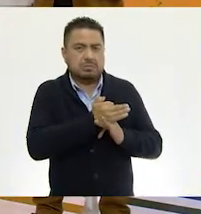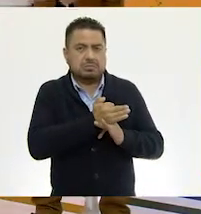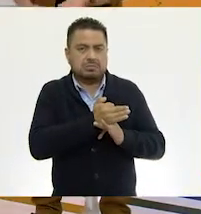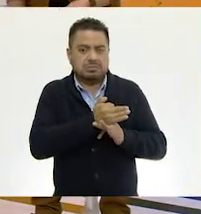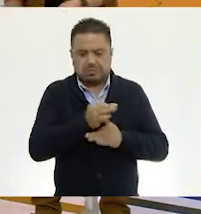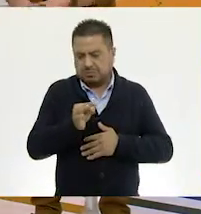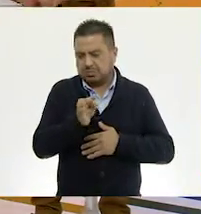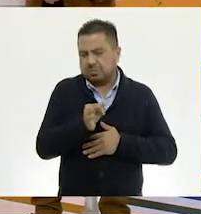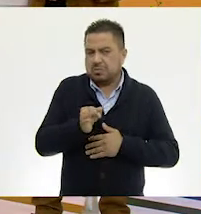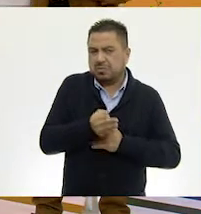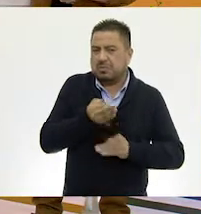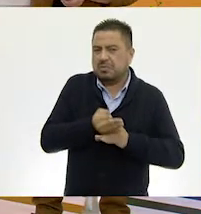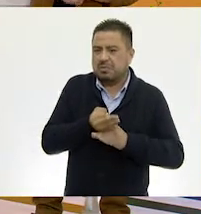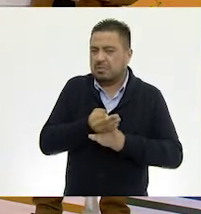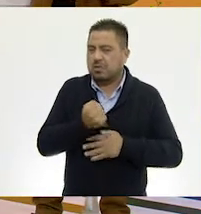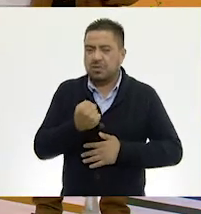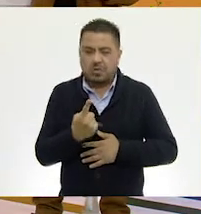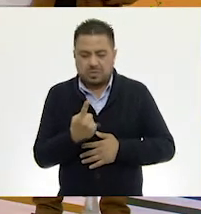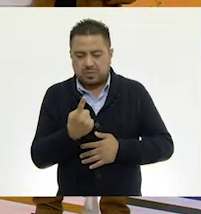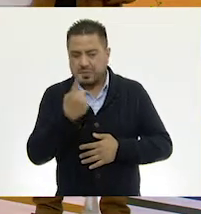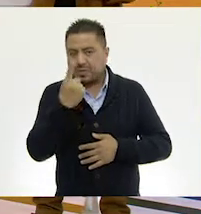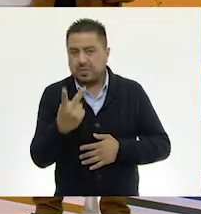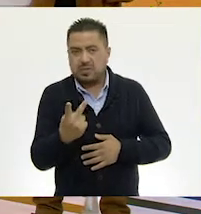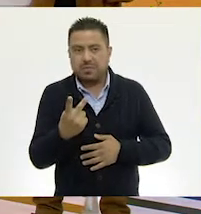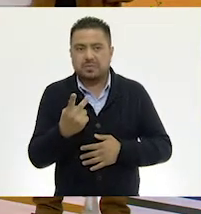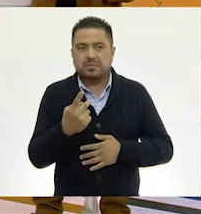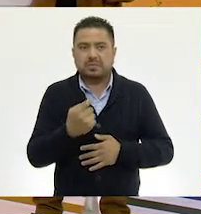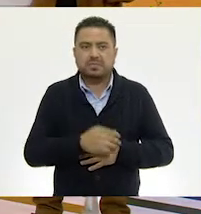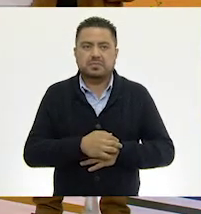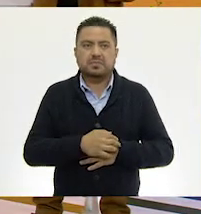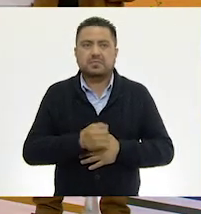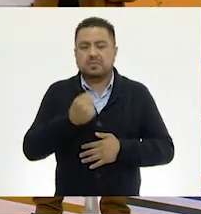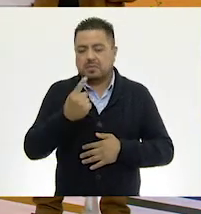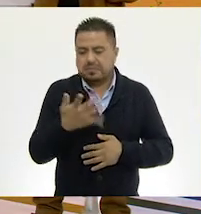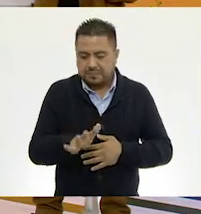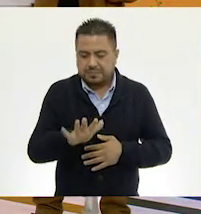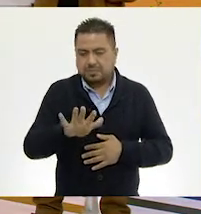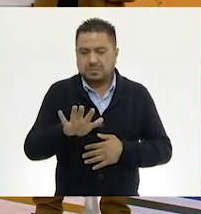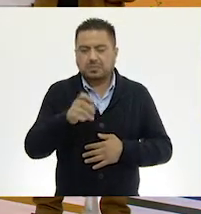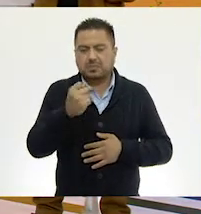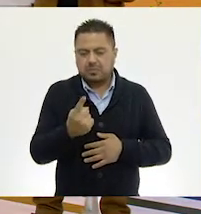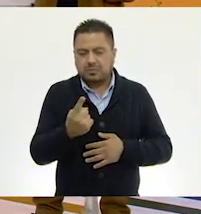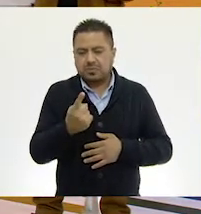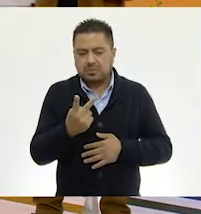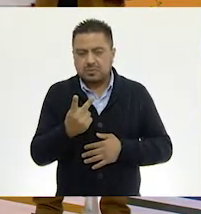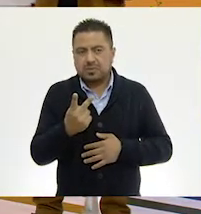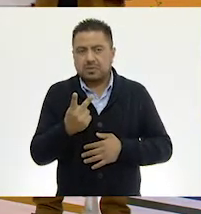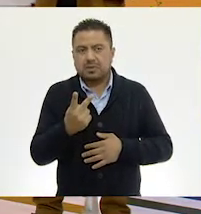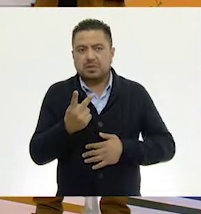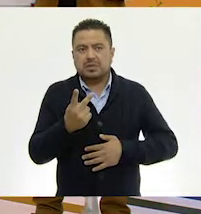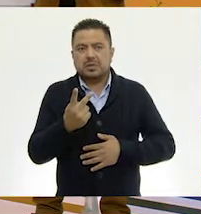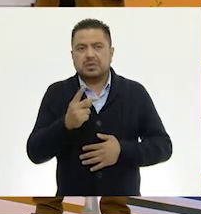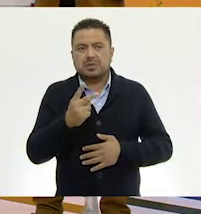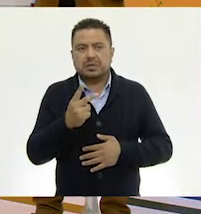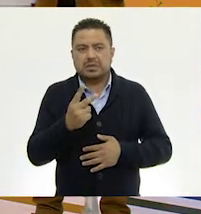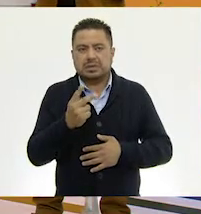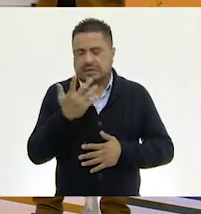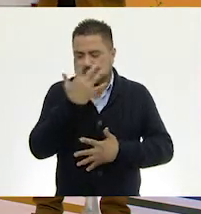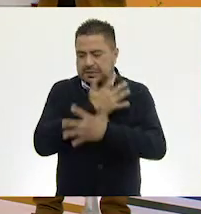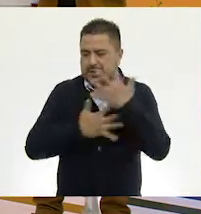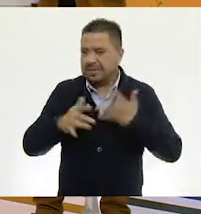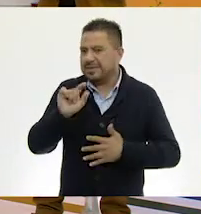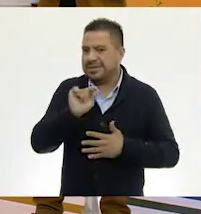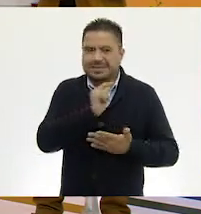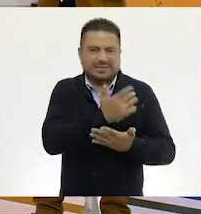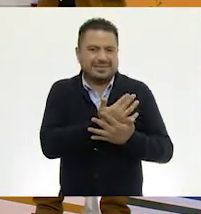dar monedas. Una moneda, diez, dos... Espérame, espérame, que me hago bolas.